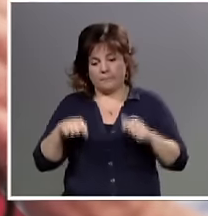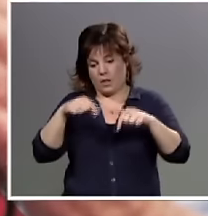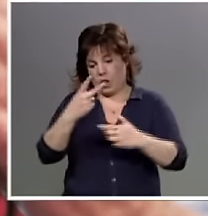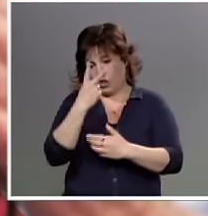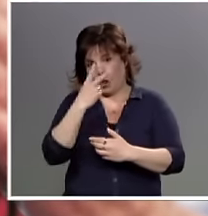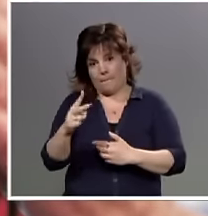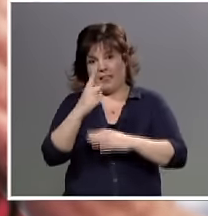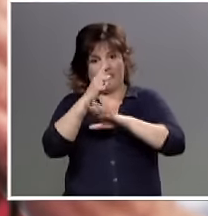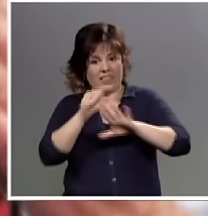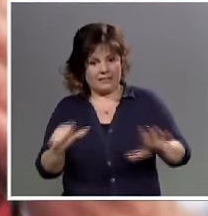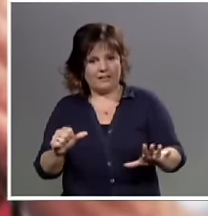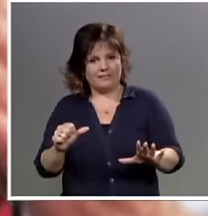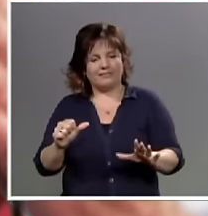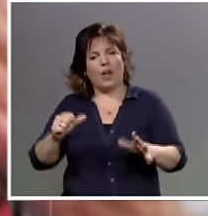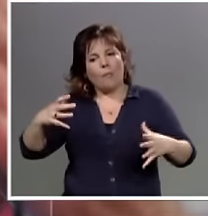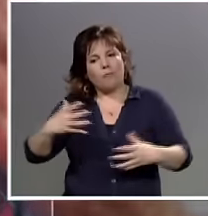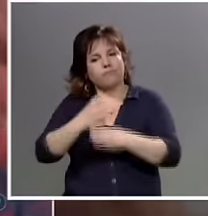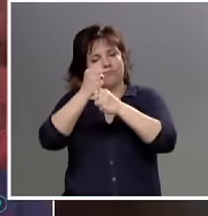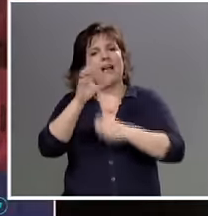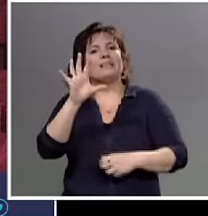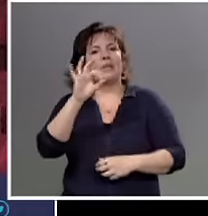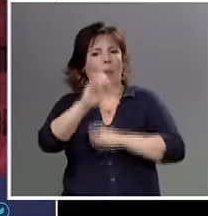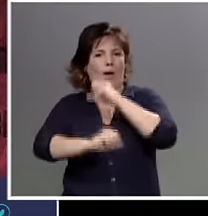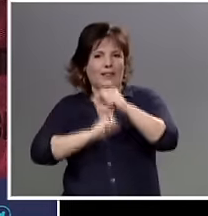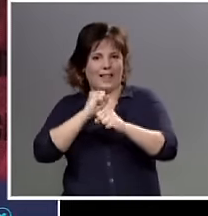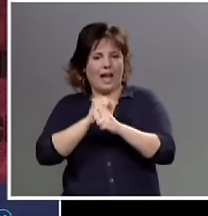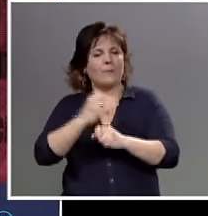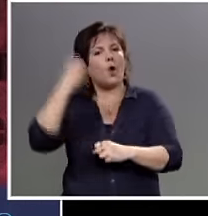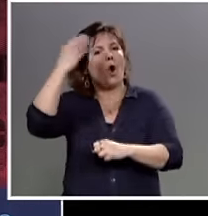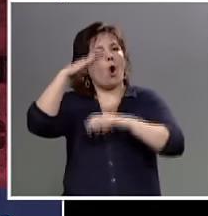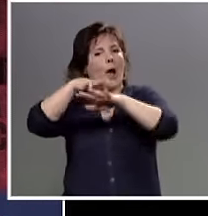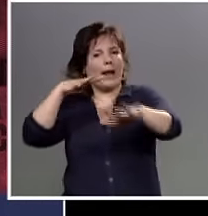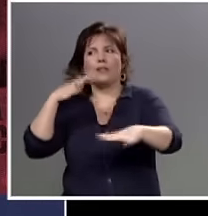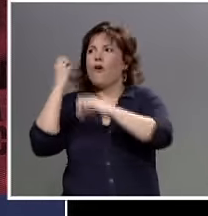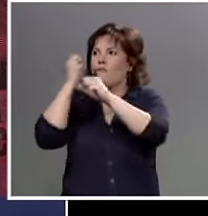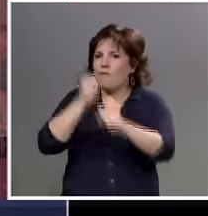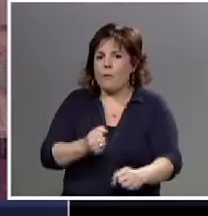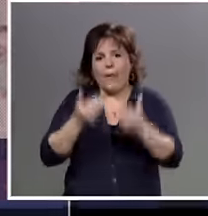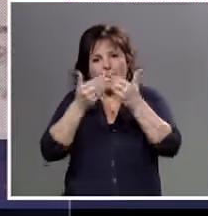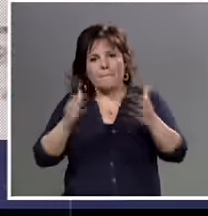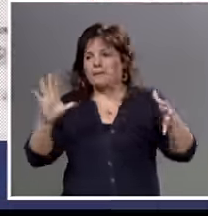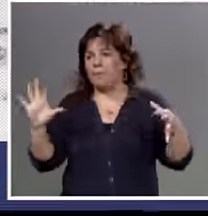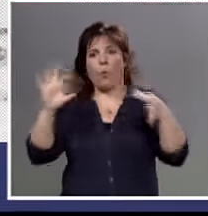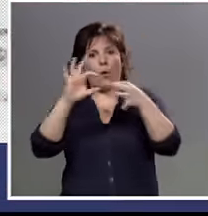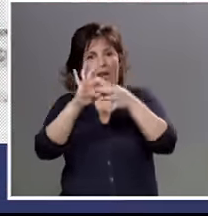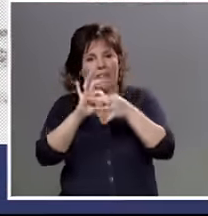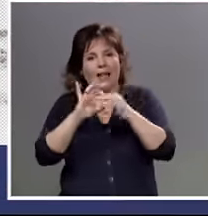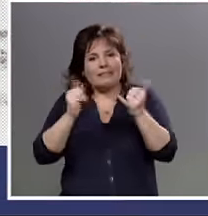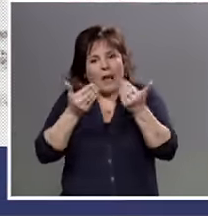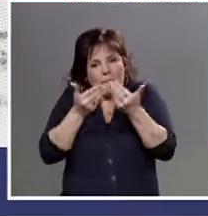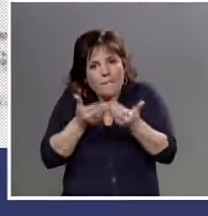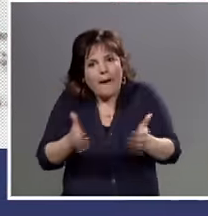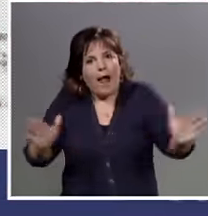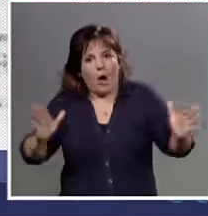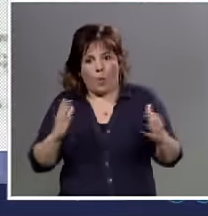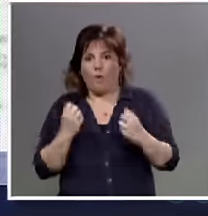2016, conmemoramos los 50 años del Congreso Fundacional que plasmara la unidad y diera nacimiento